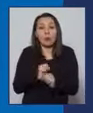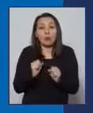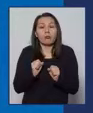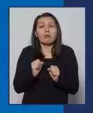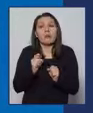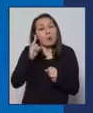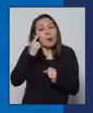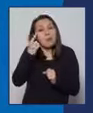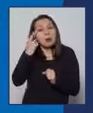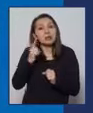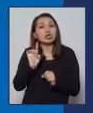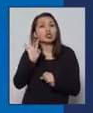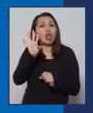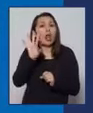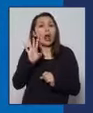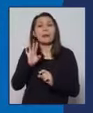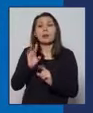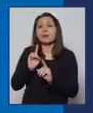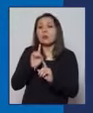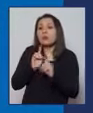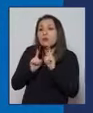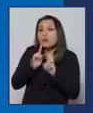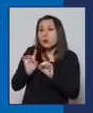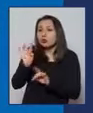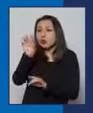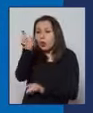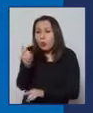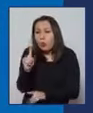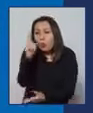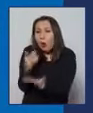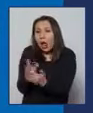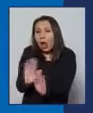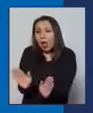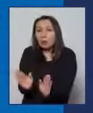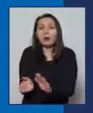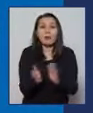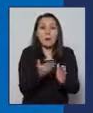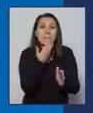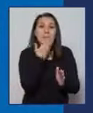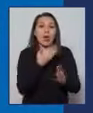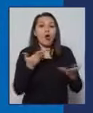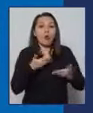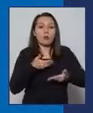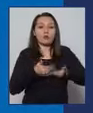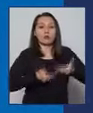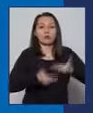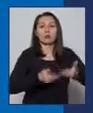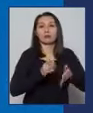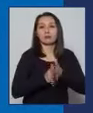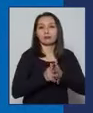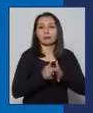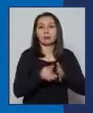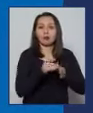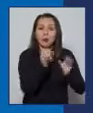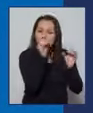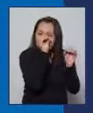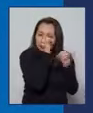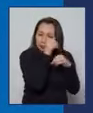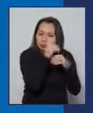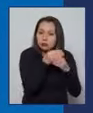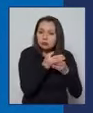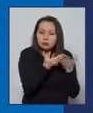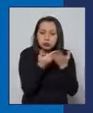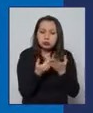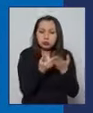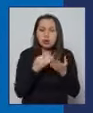solamente mejorar la técnica de toma de muestra, sino que también para poder mejorar el proceso de análisis de los